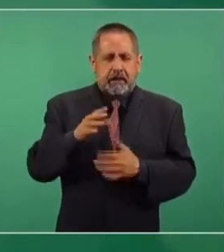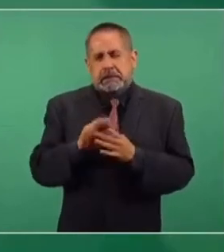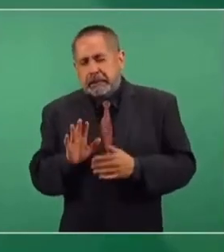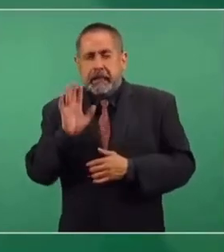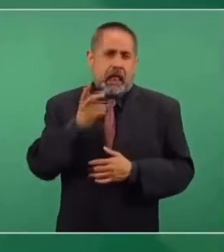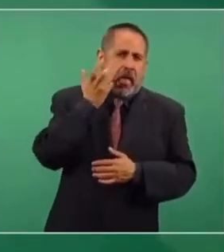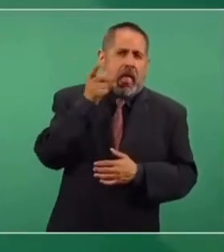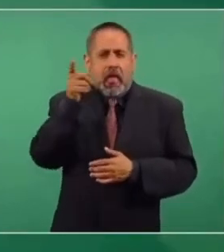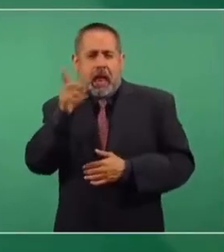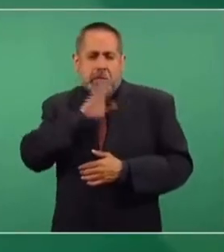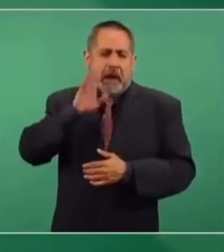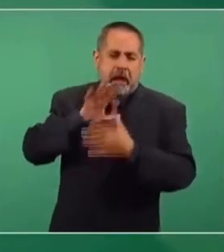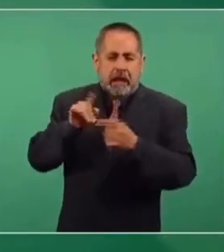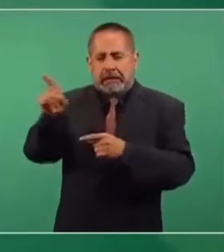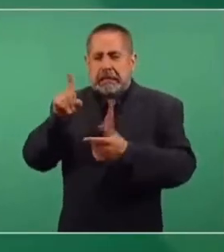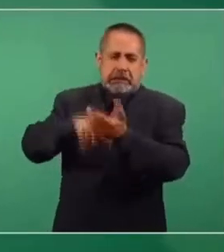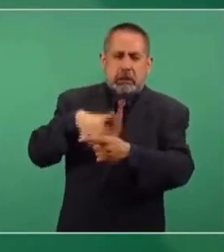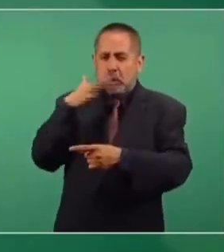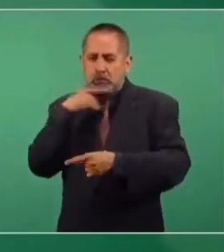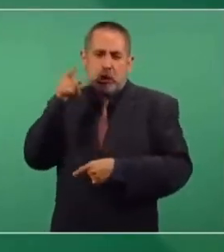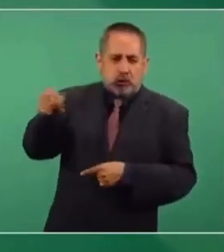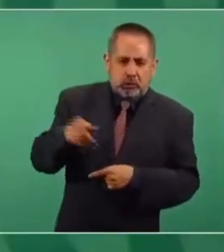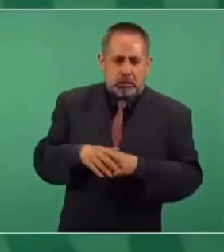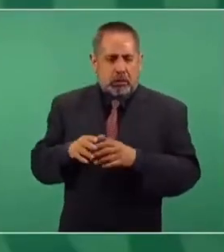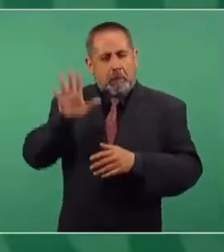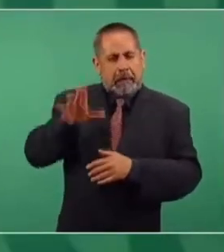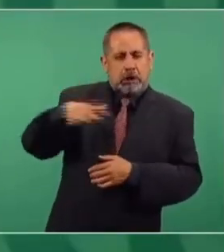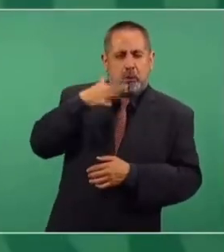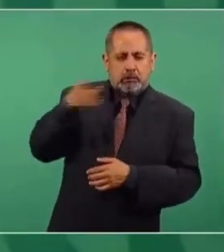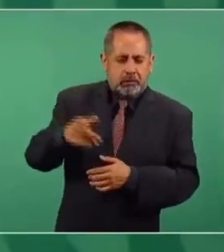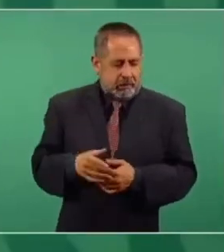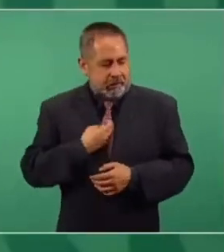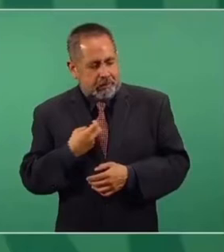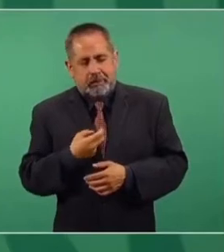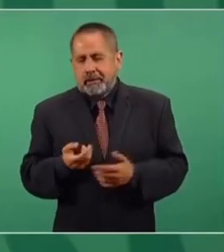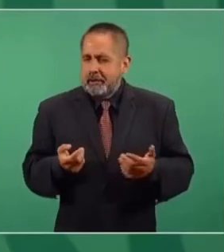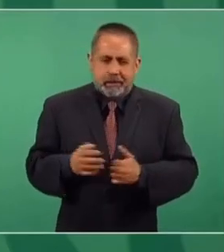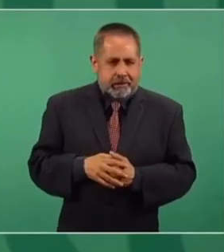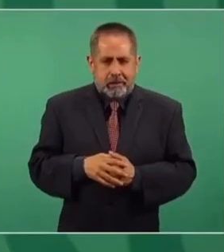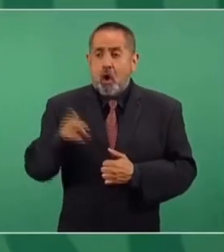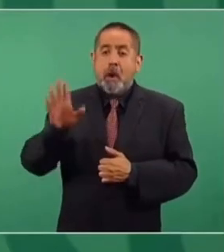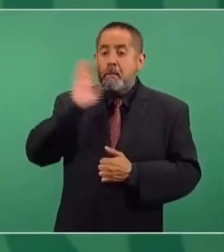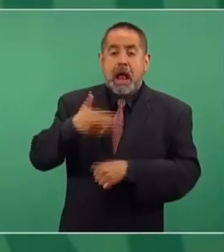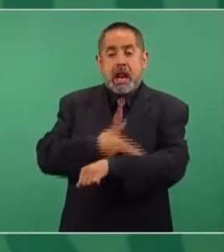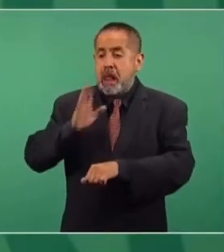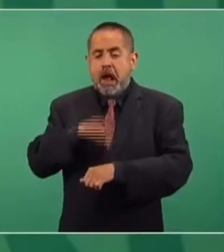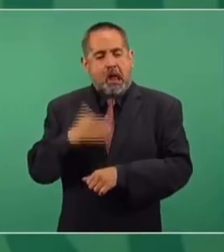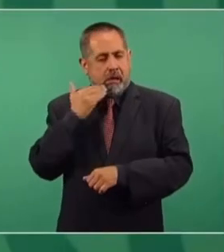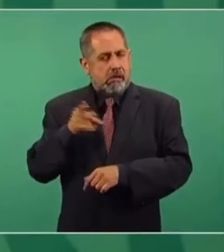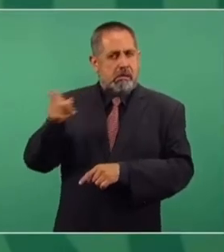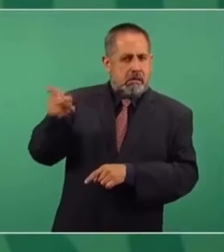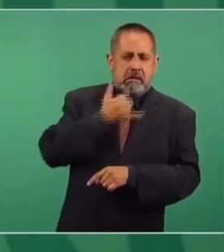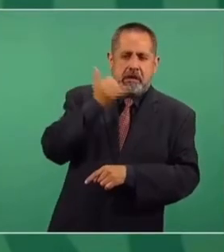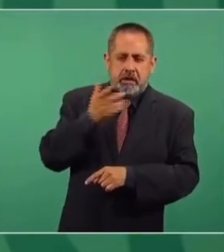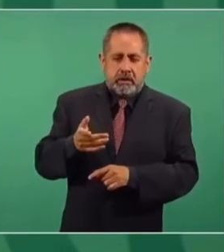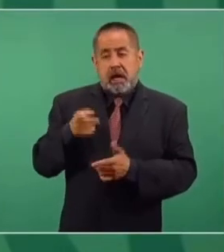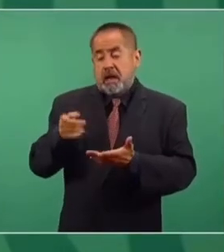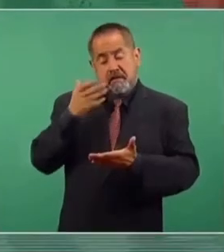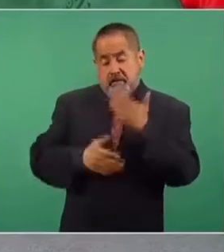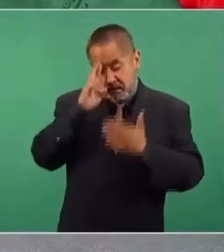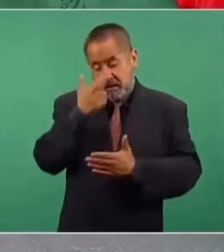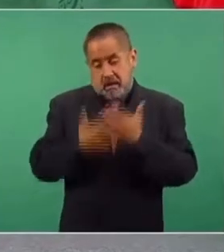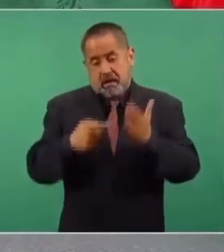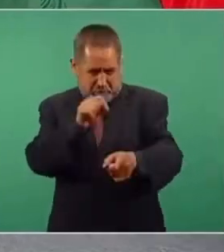de que puede haber corrupción, o de cuando menos un mal procedimiento, que viola